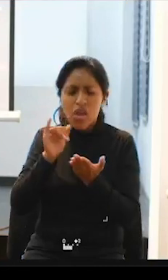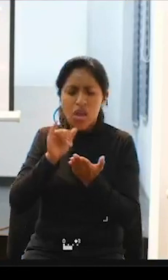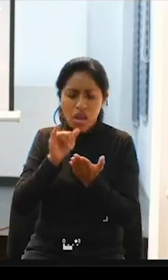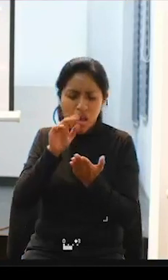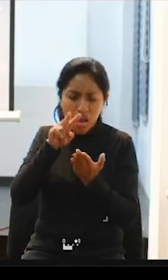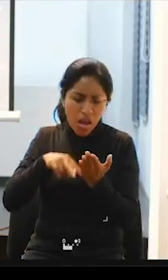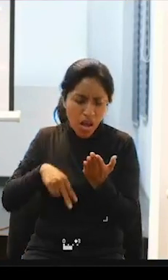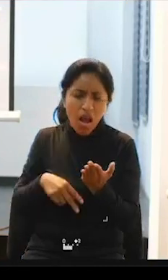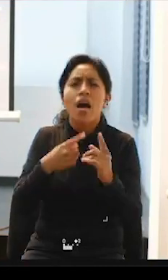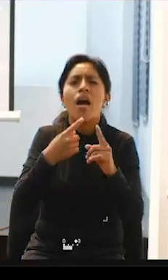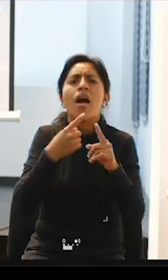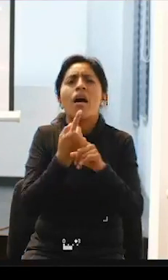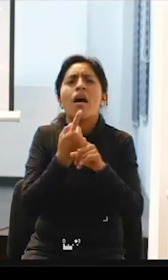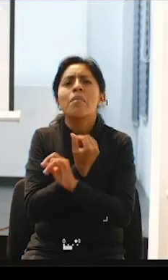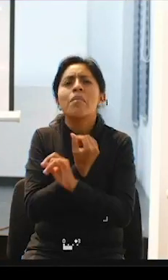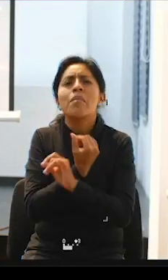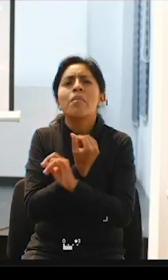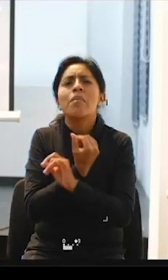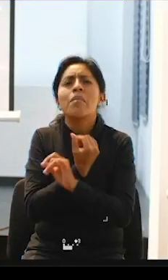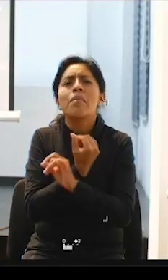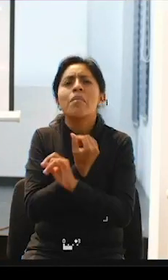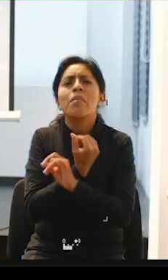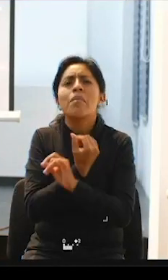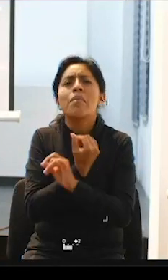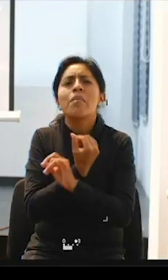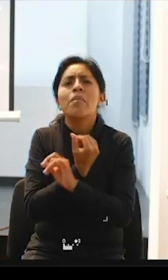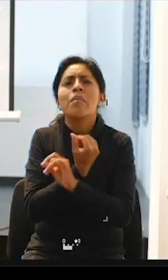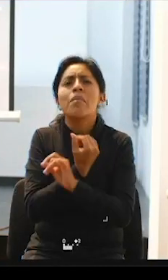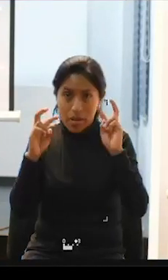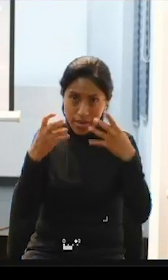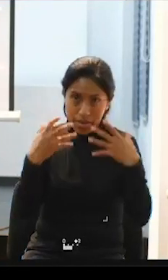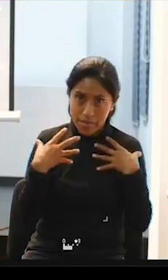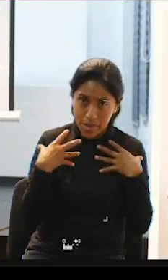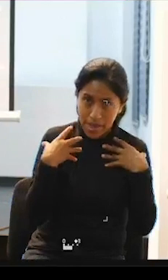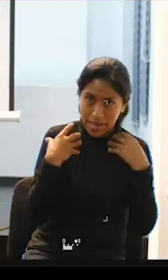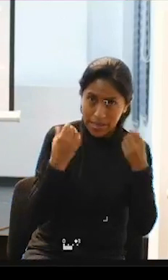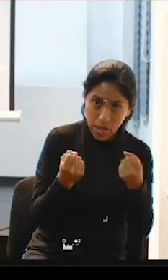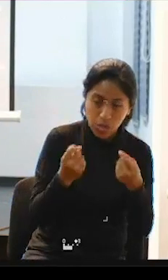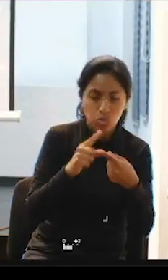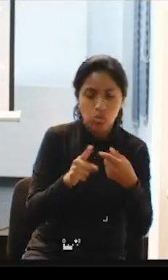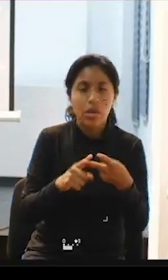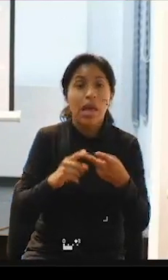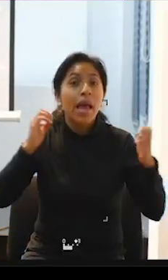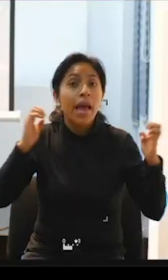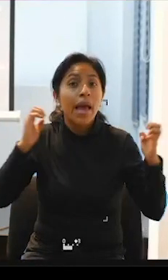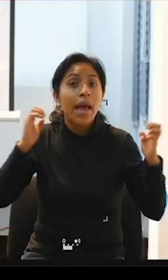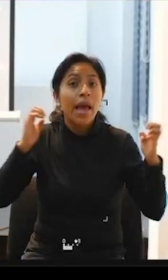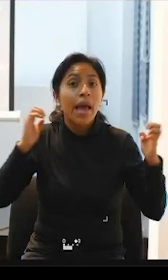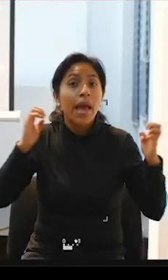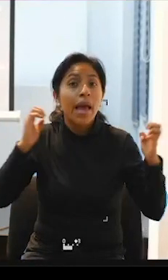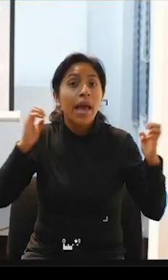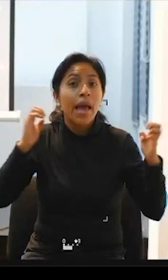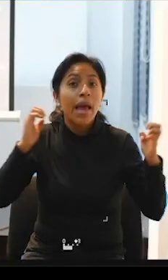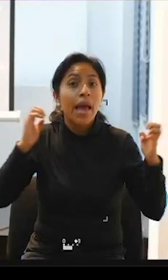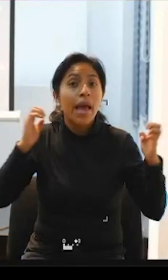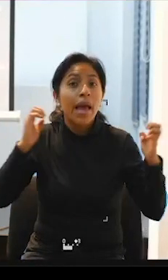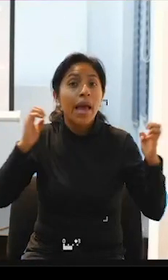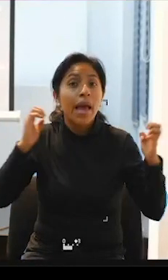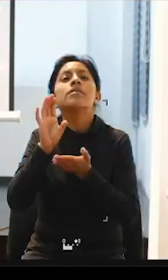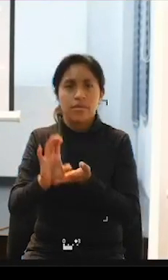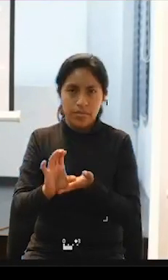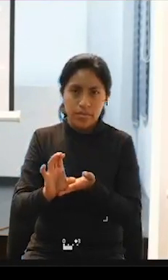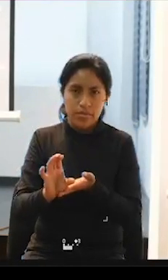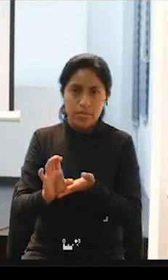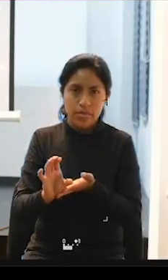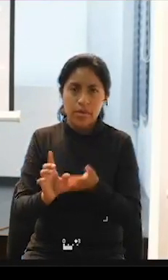diferentes temas uno de los temas es de salud emergencias y discapacidad lo